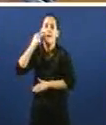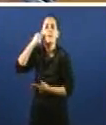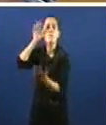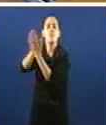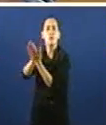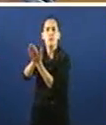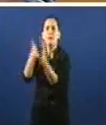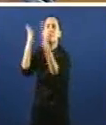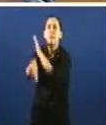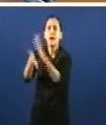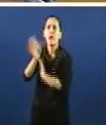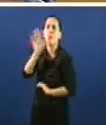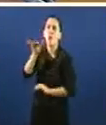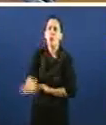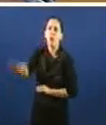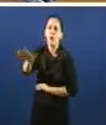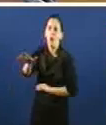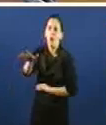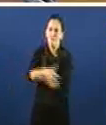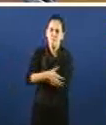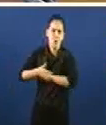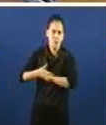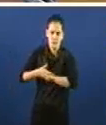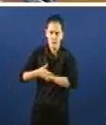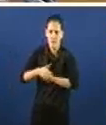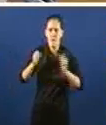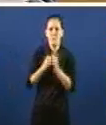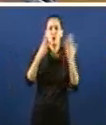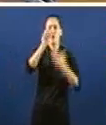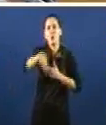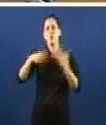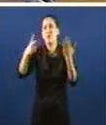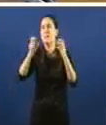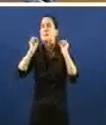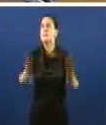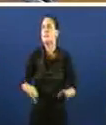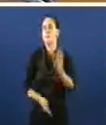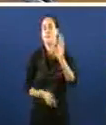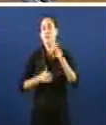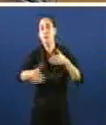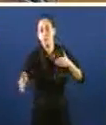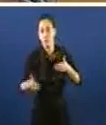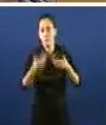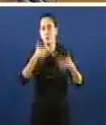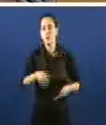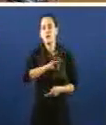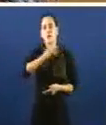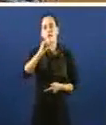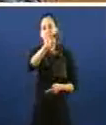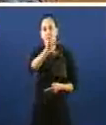morre de fame Señor Presidente Moitas gracias, señora Díaz Moitas gracias, señora Díaz